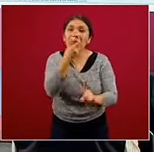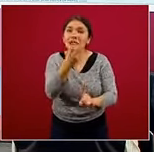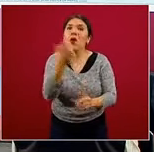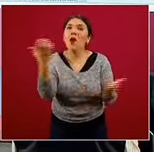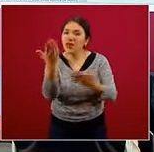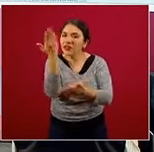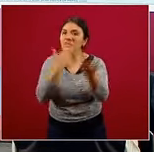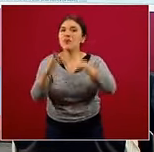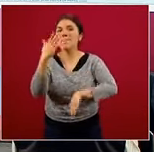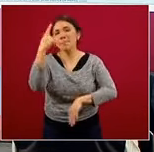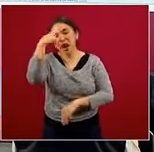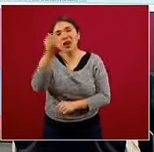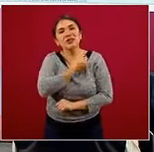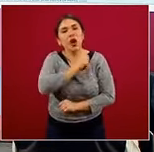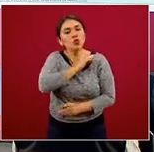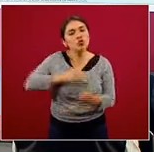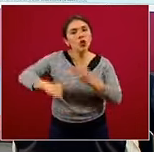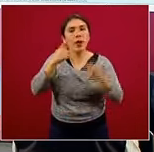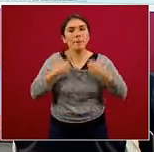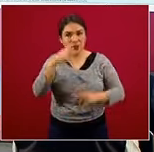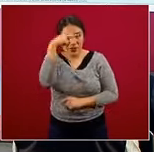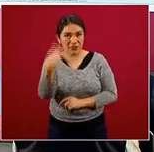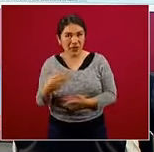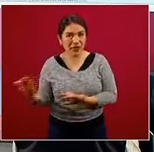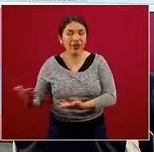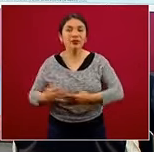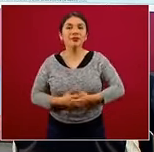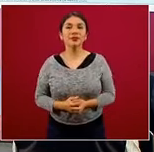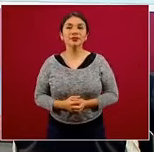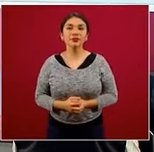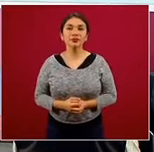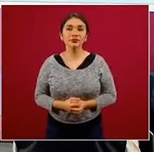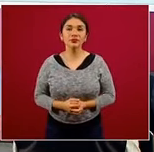eso es lograr la salud de los mexicanos. La siguiente, por favor.